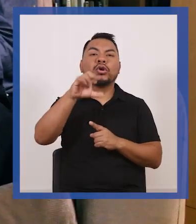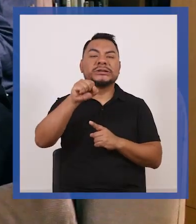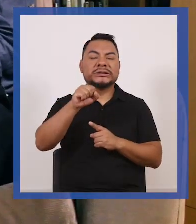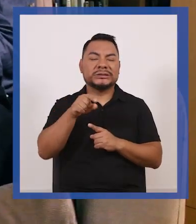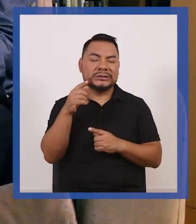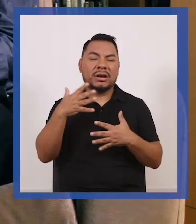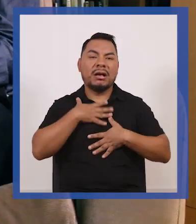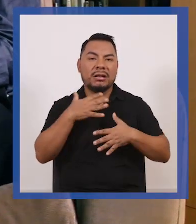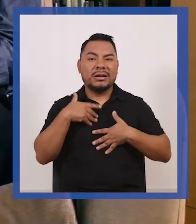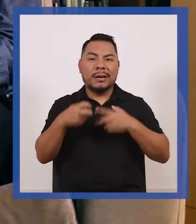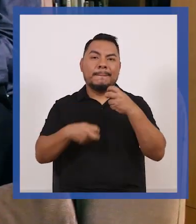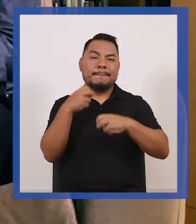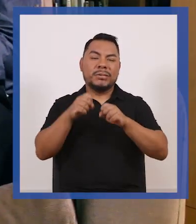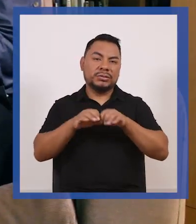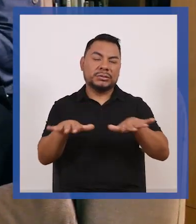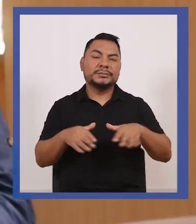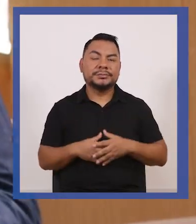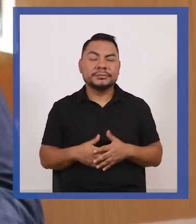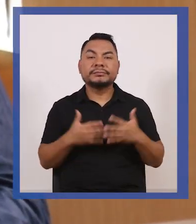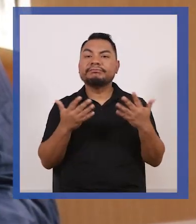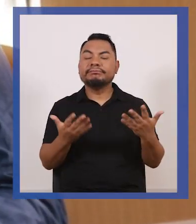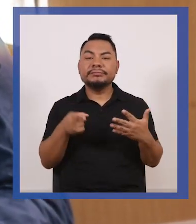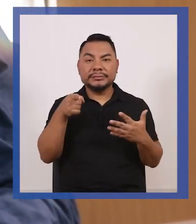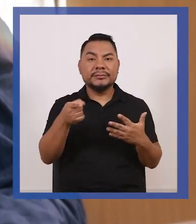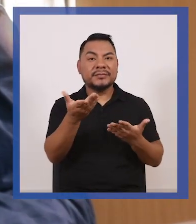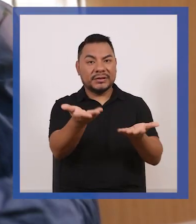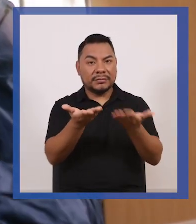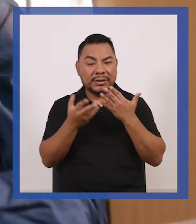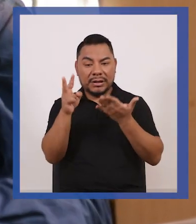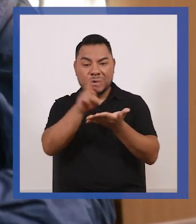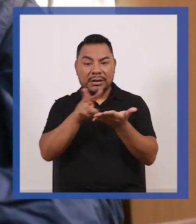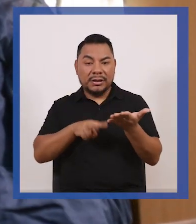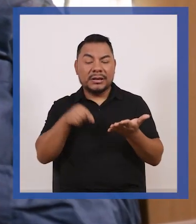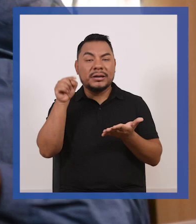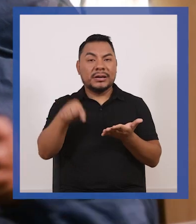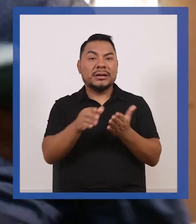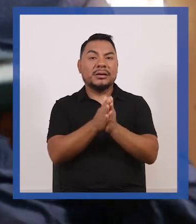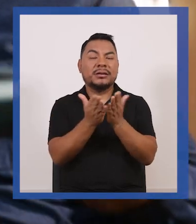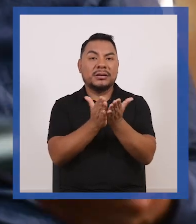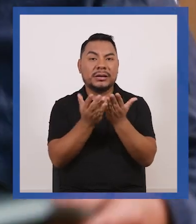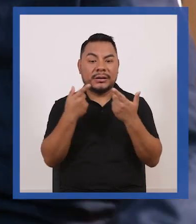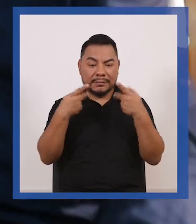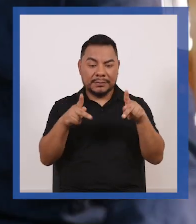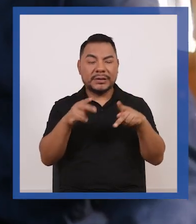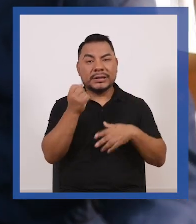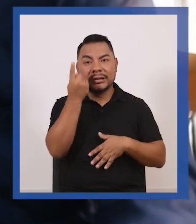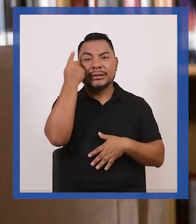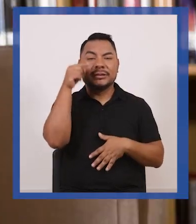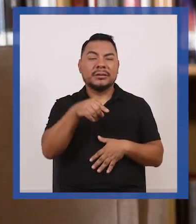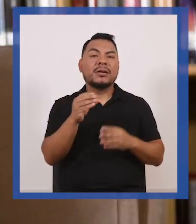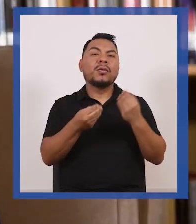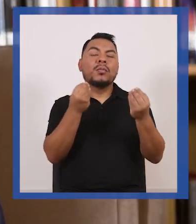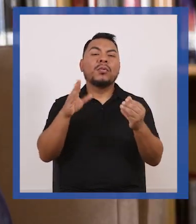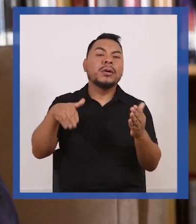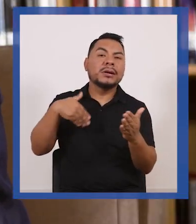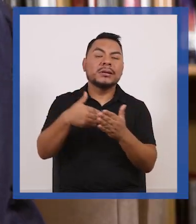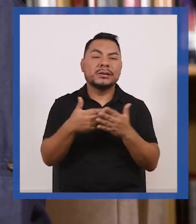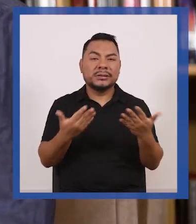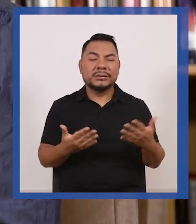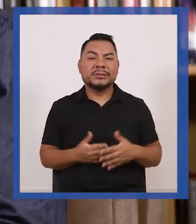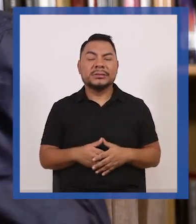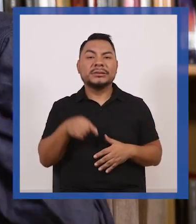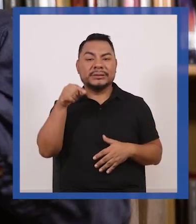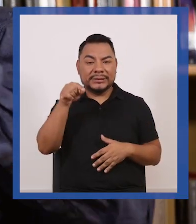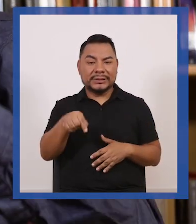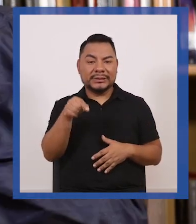mantiene como un problema activo así que los invitamos a leer estos libros que nos permiten entender cómo hemos llegado